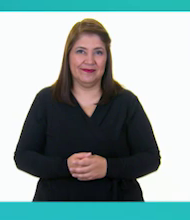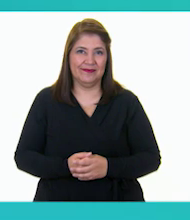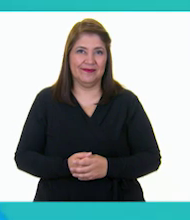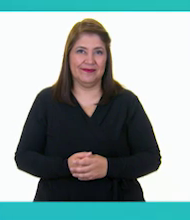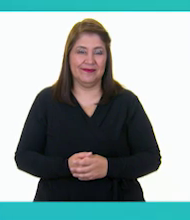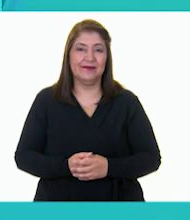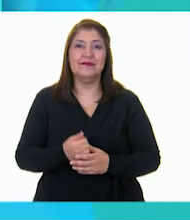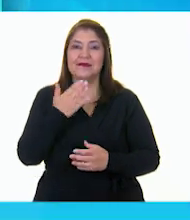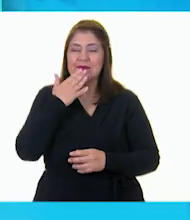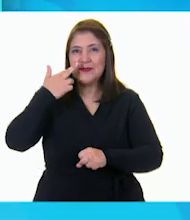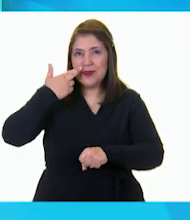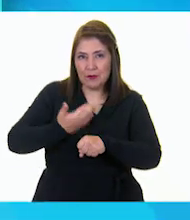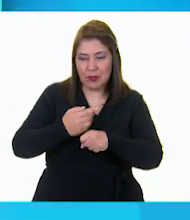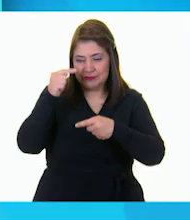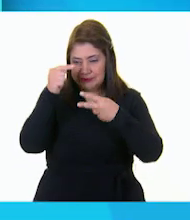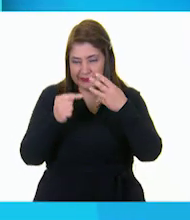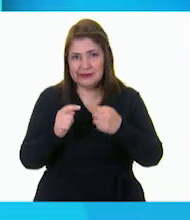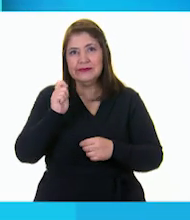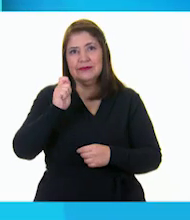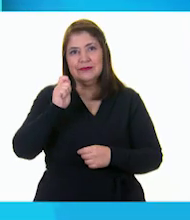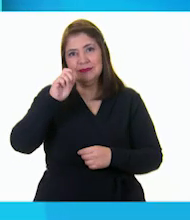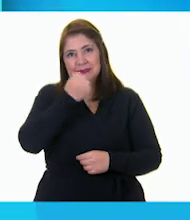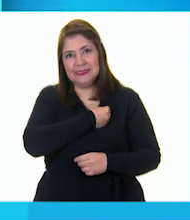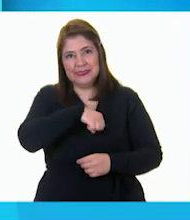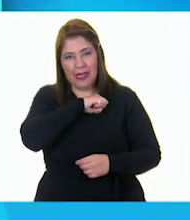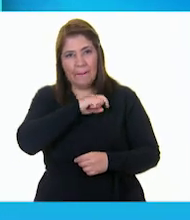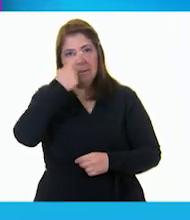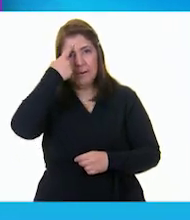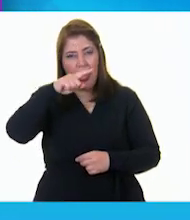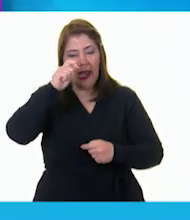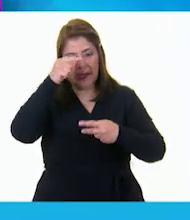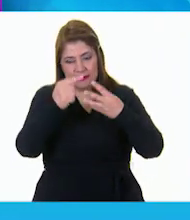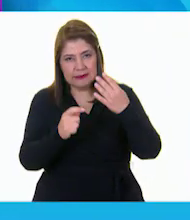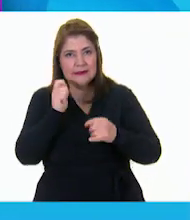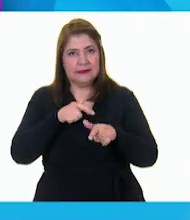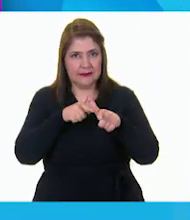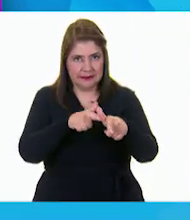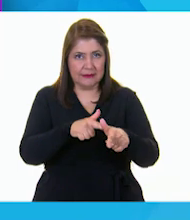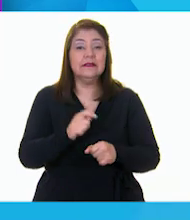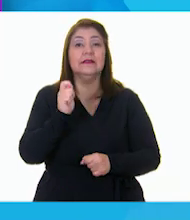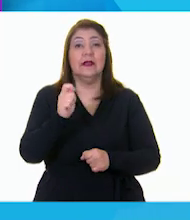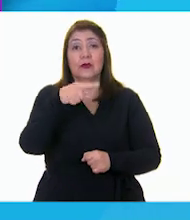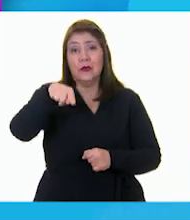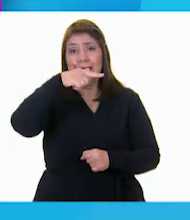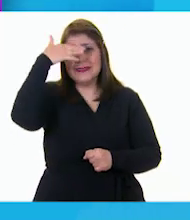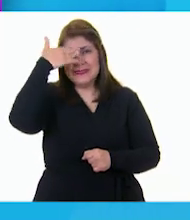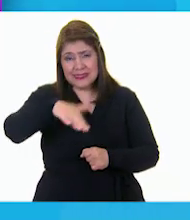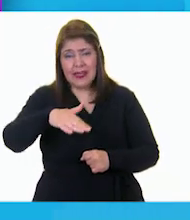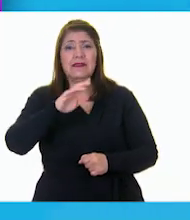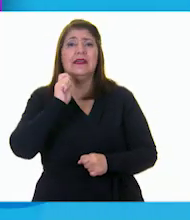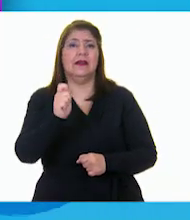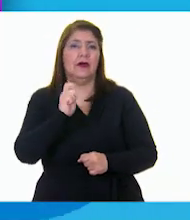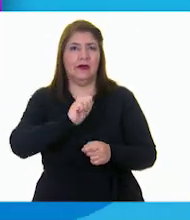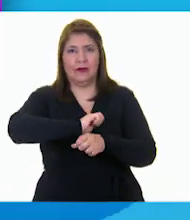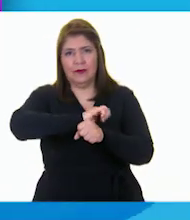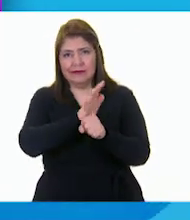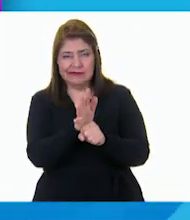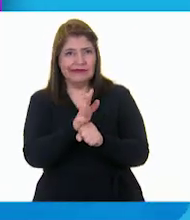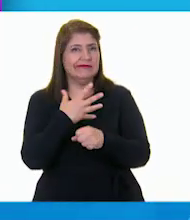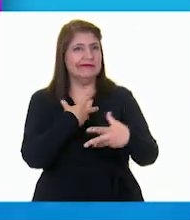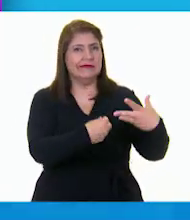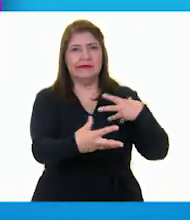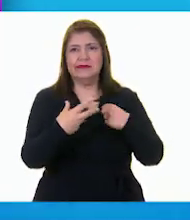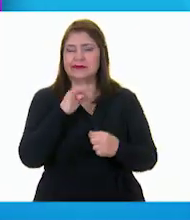¡Buenas prácticas para seguir adelante! Como todos sabemos, la COVID-19 es una enfermedad que se contagia muy